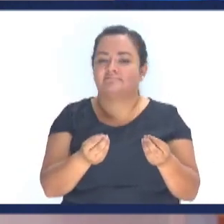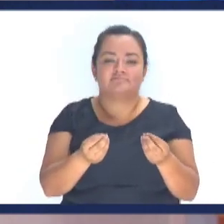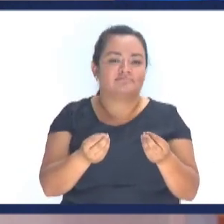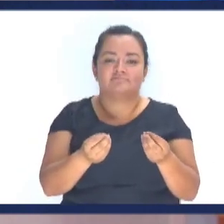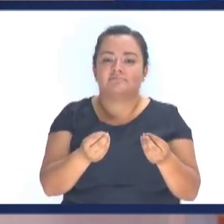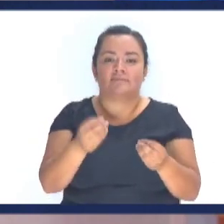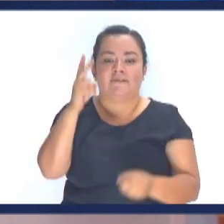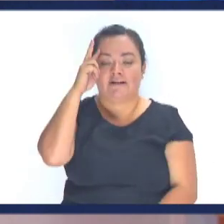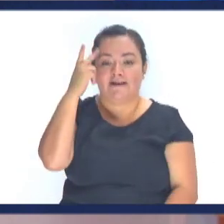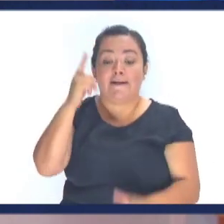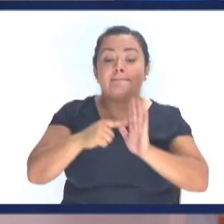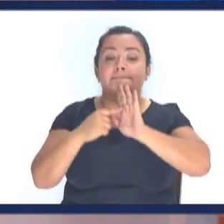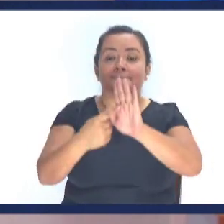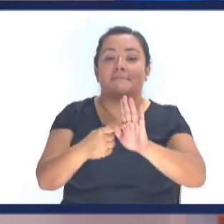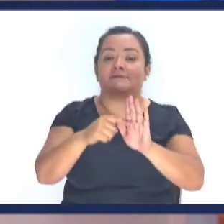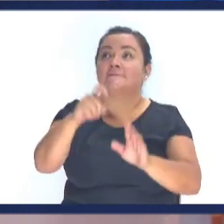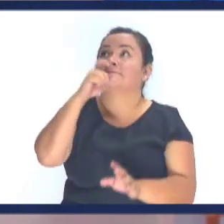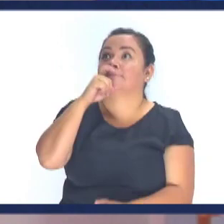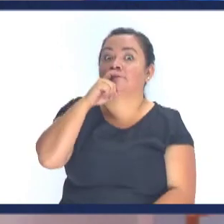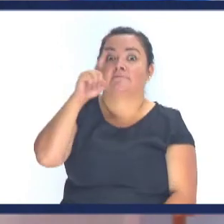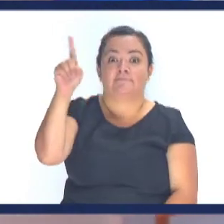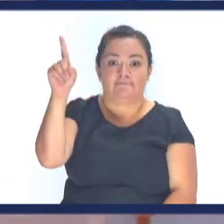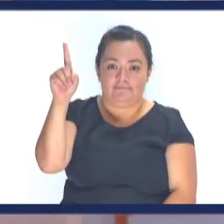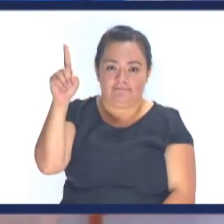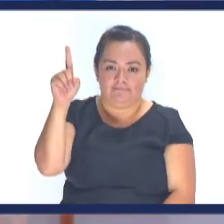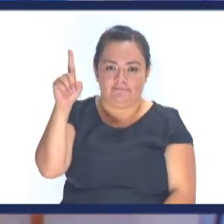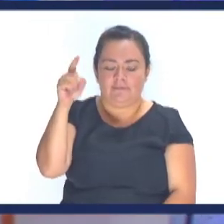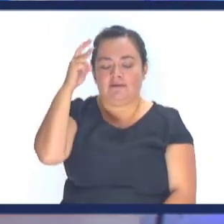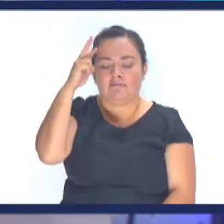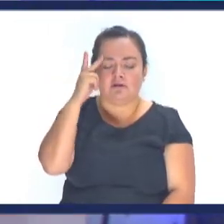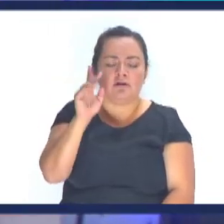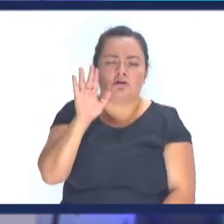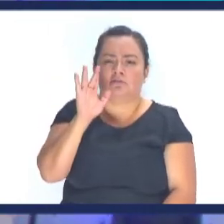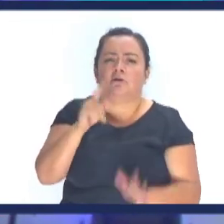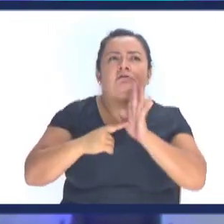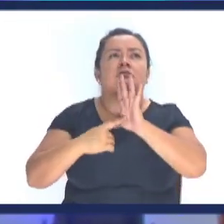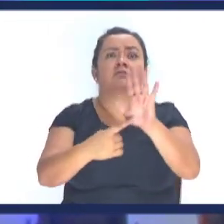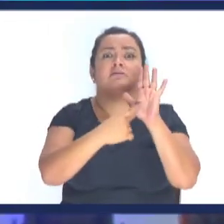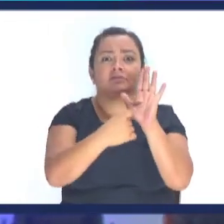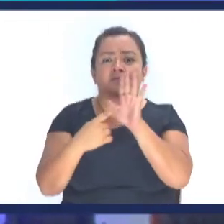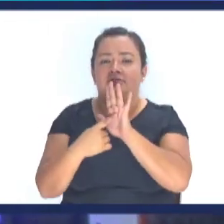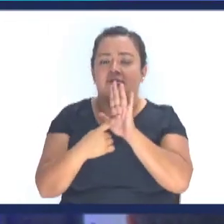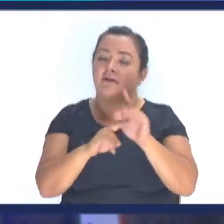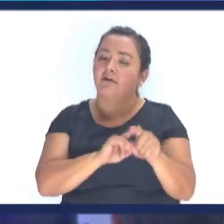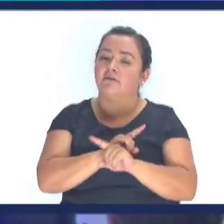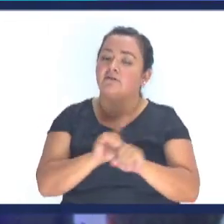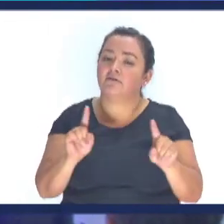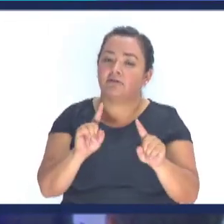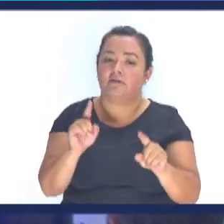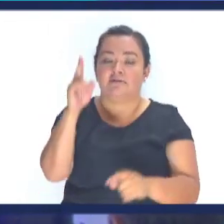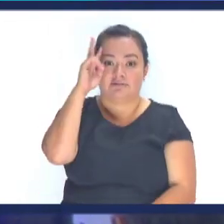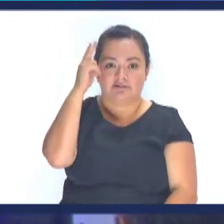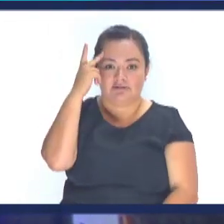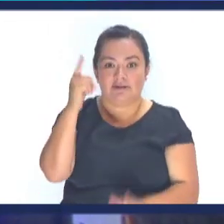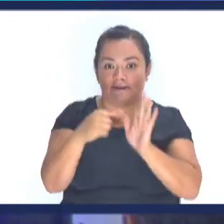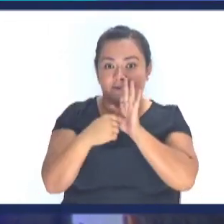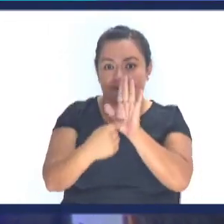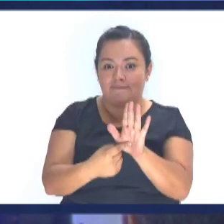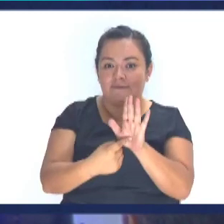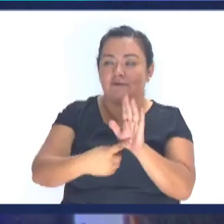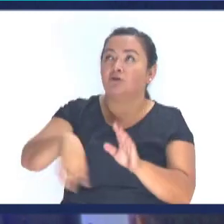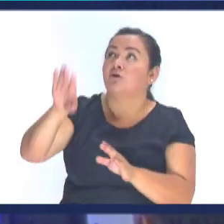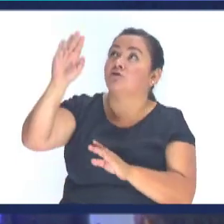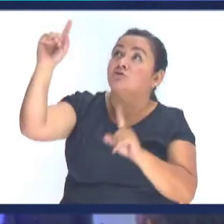revelarnos Al padre Y no te estoy diciendo Revelate Revelate No, no, no, no Dar a conocer